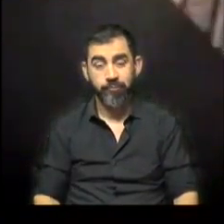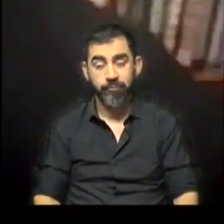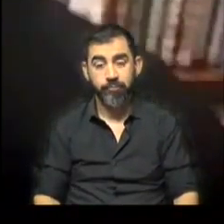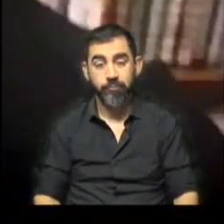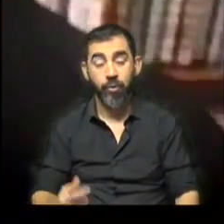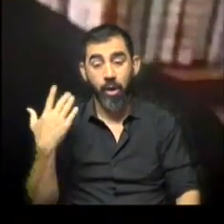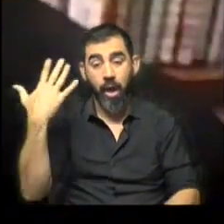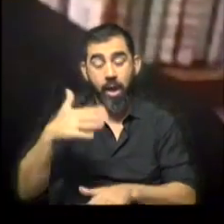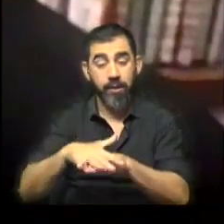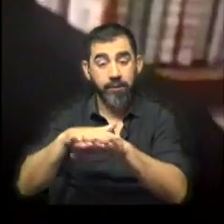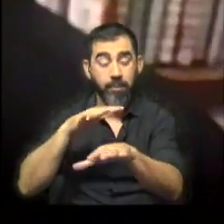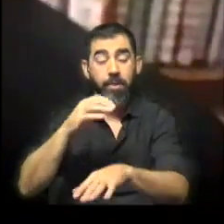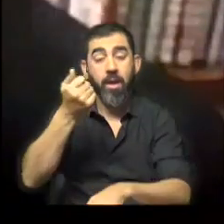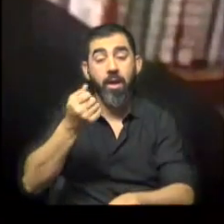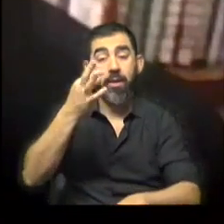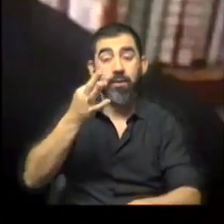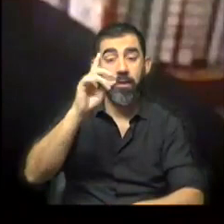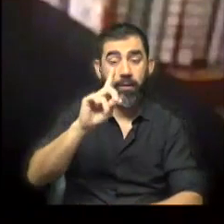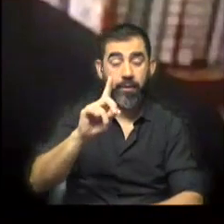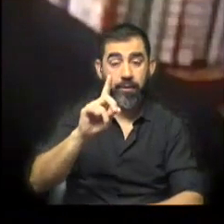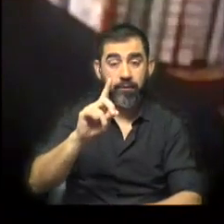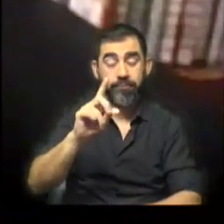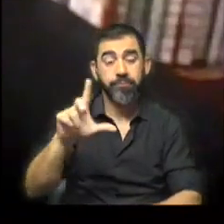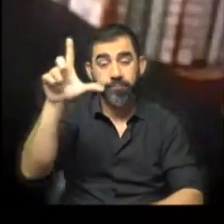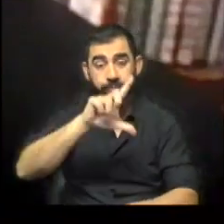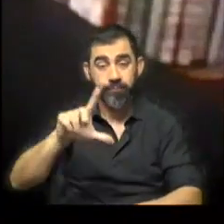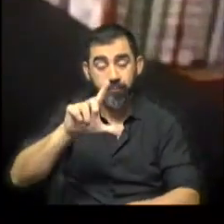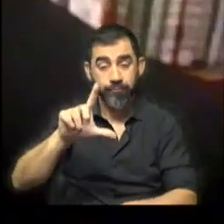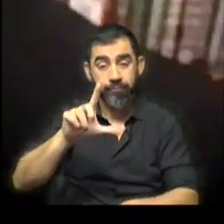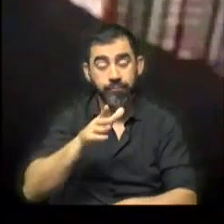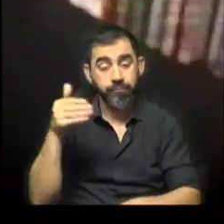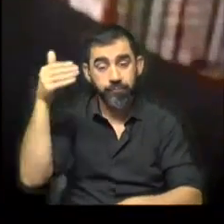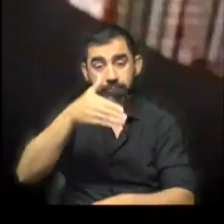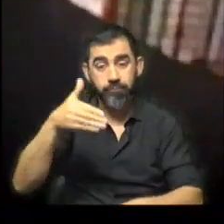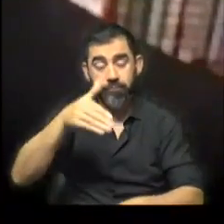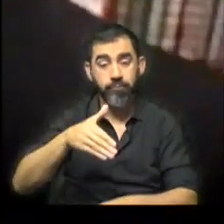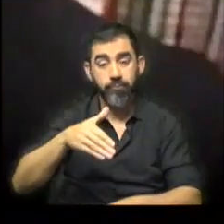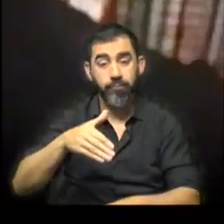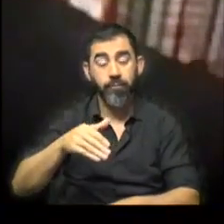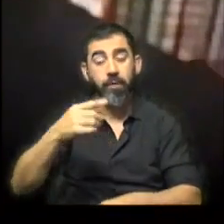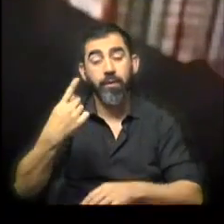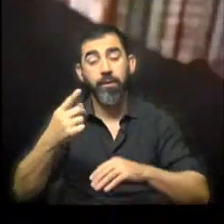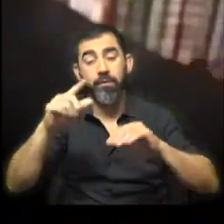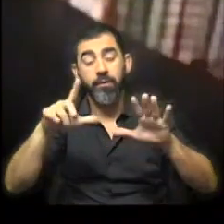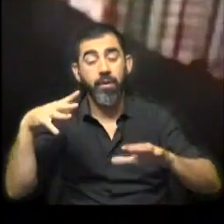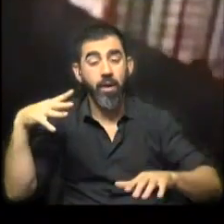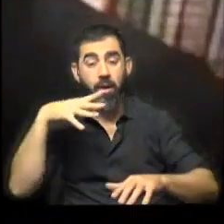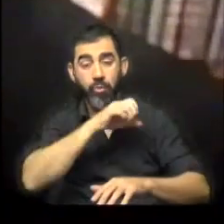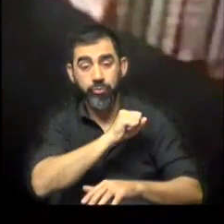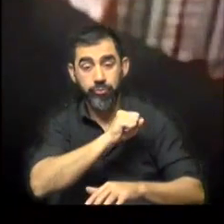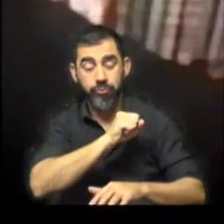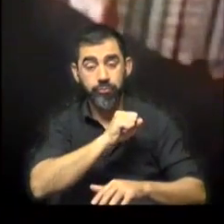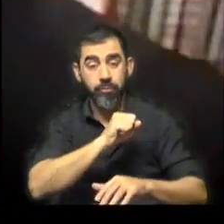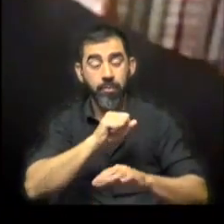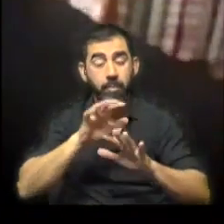la asamblea técnico-docente de secundaria, fue convocada para participar a partir del 17 de agosto para la